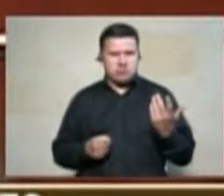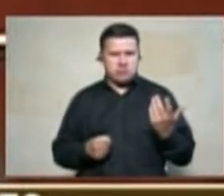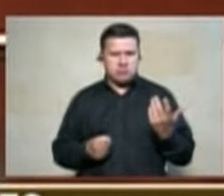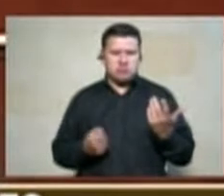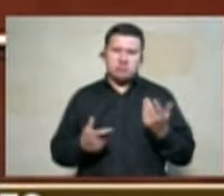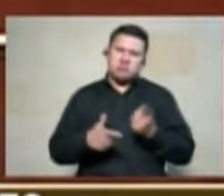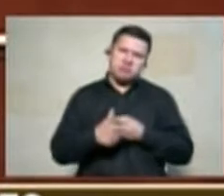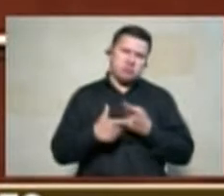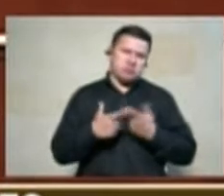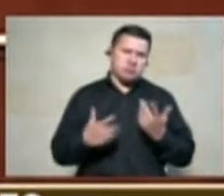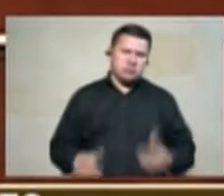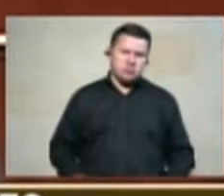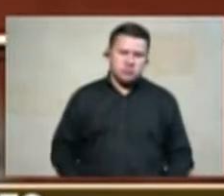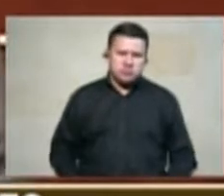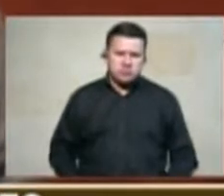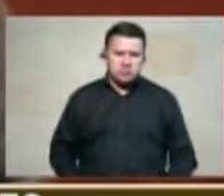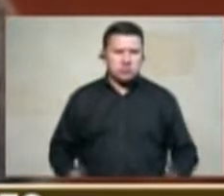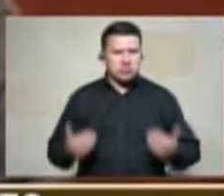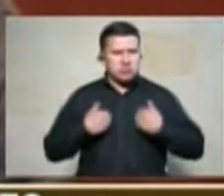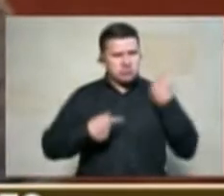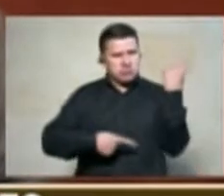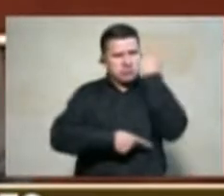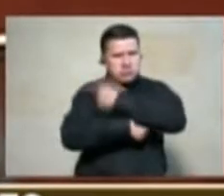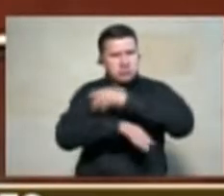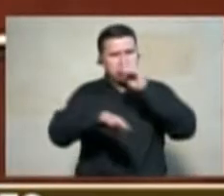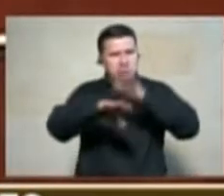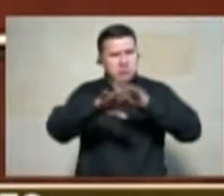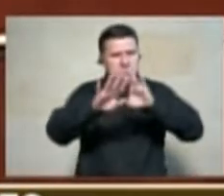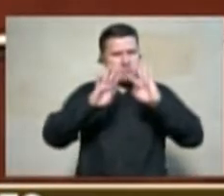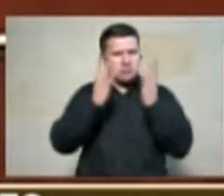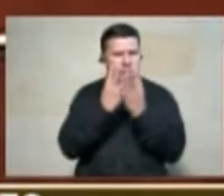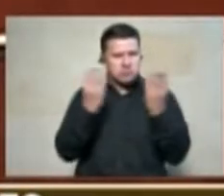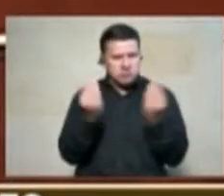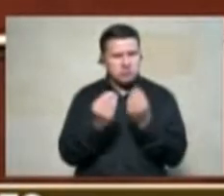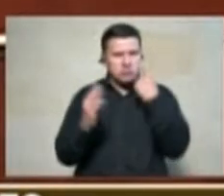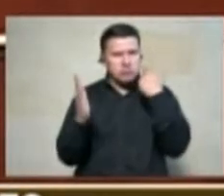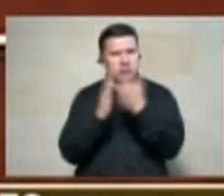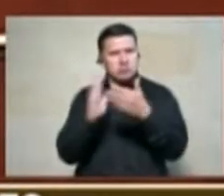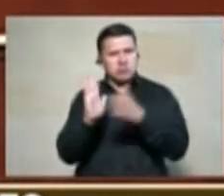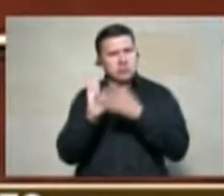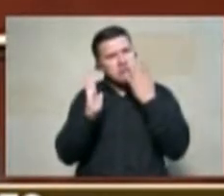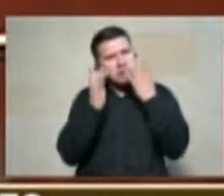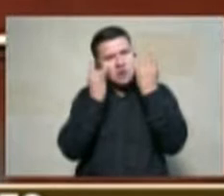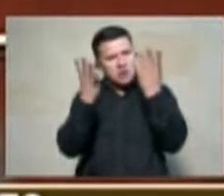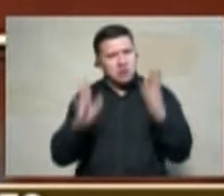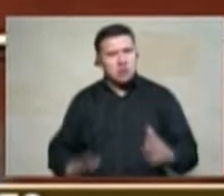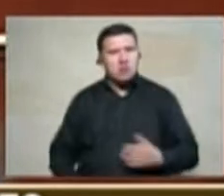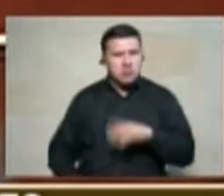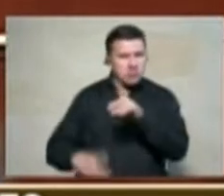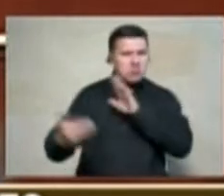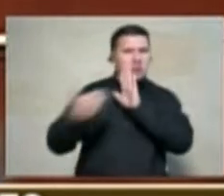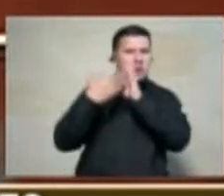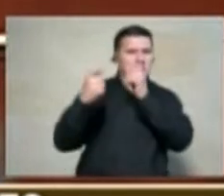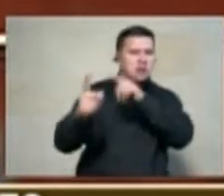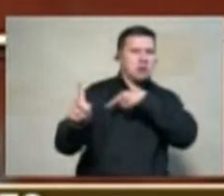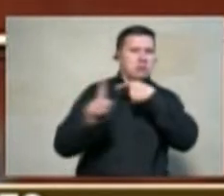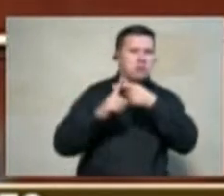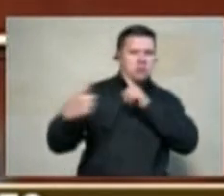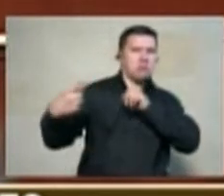entonces hoy en día señores congresistas dejo una constancia muy grave porque he sido amenazado de muerte